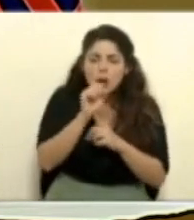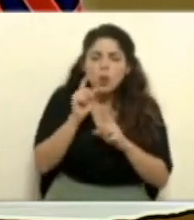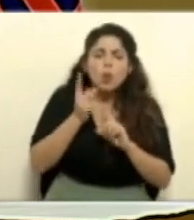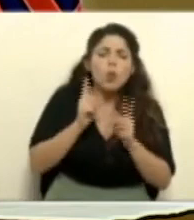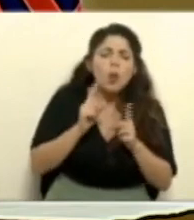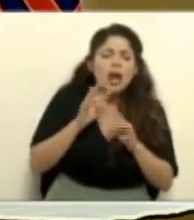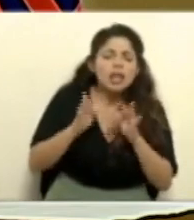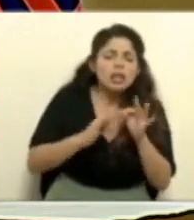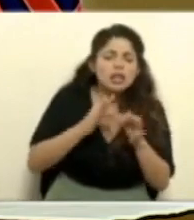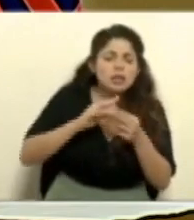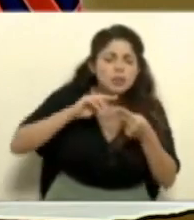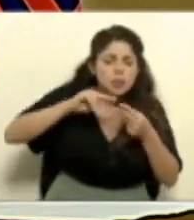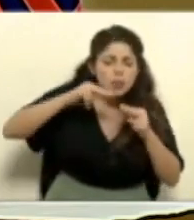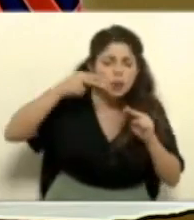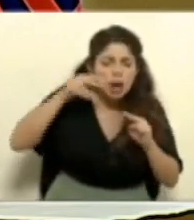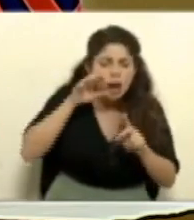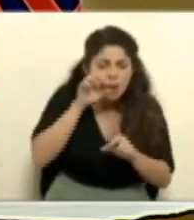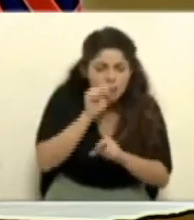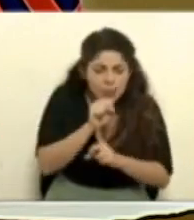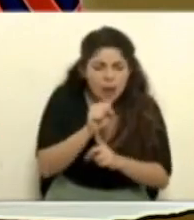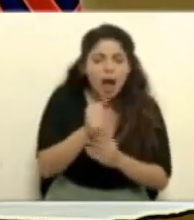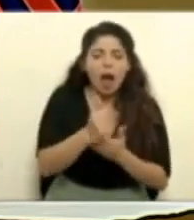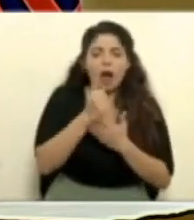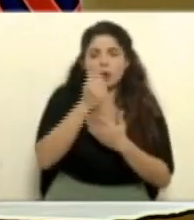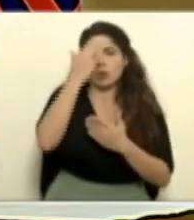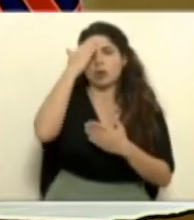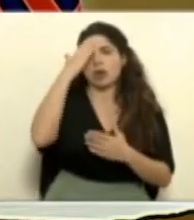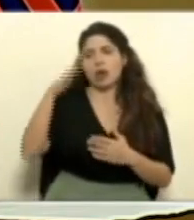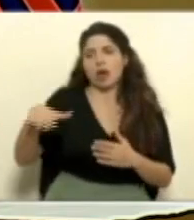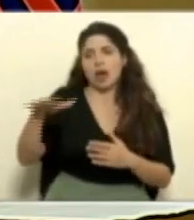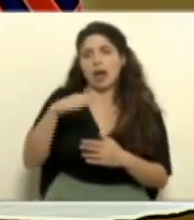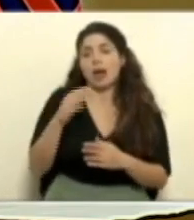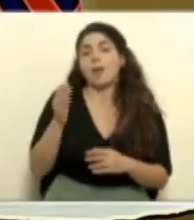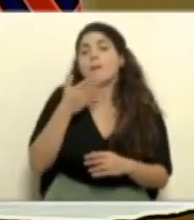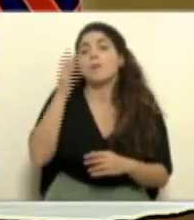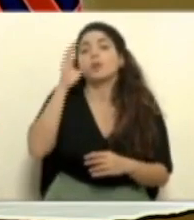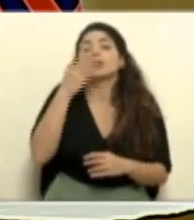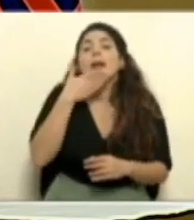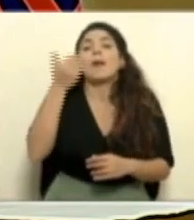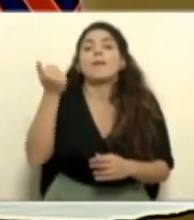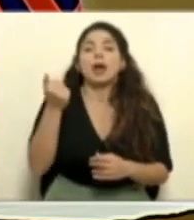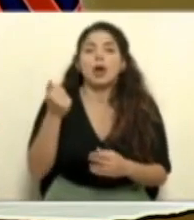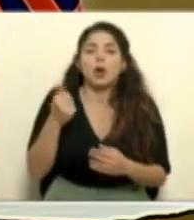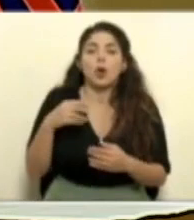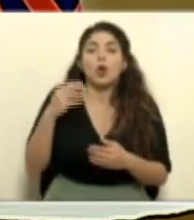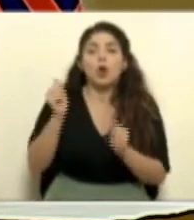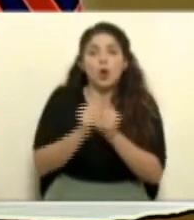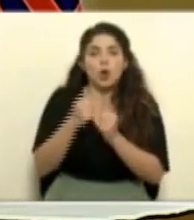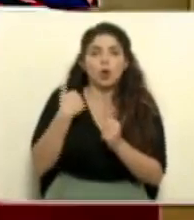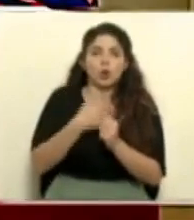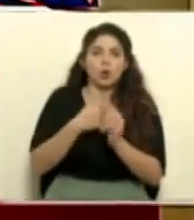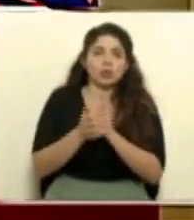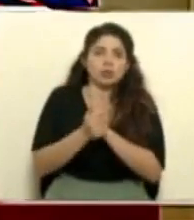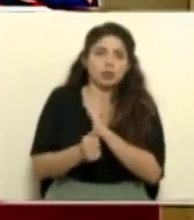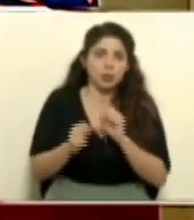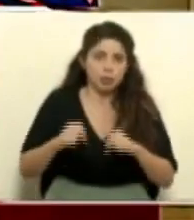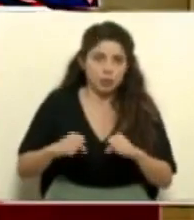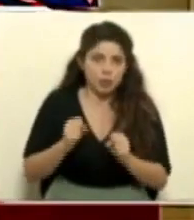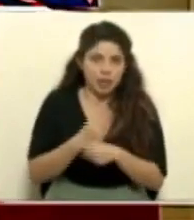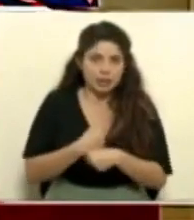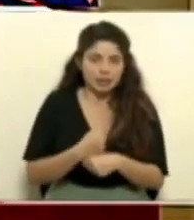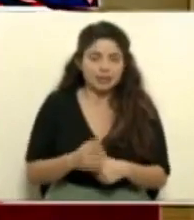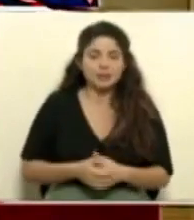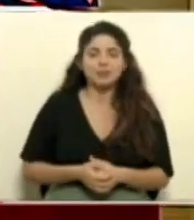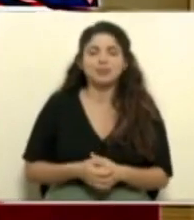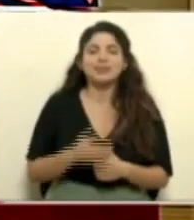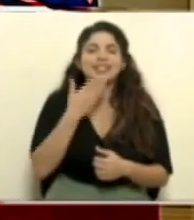que sea el mejor panorama posible dentro de las capacidades que podemos tener Gracias doctor Duarte El